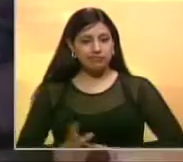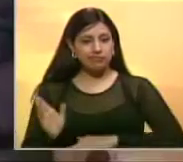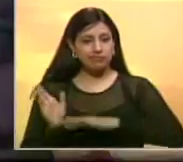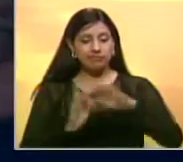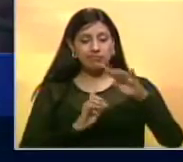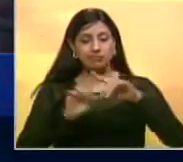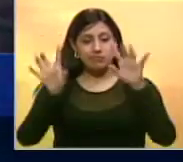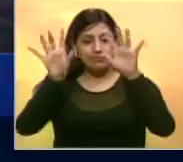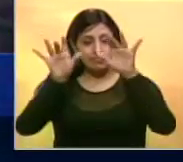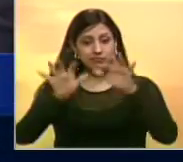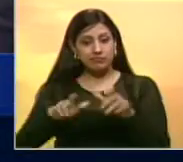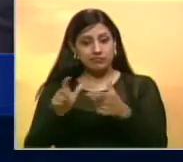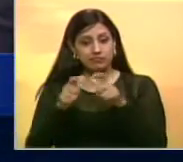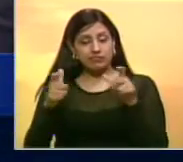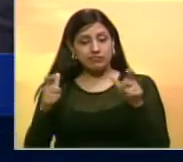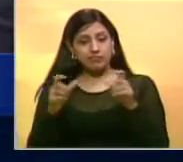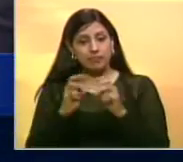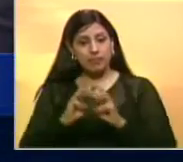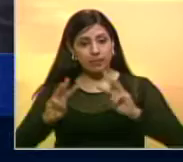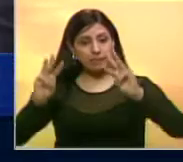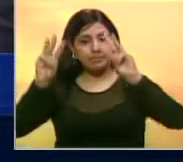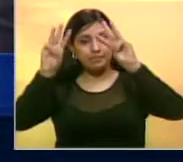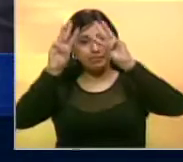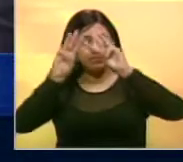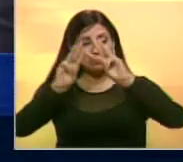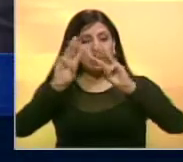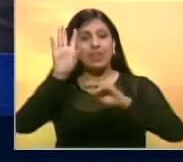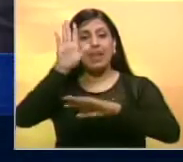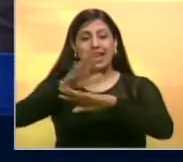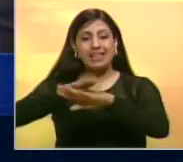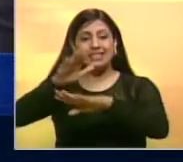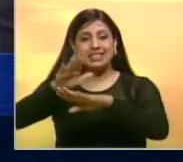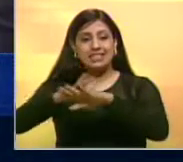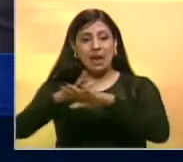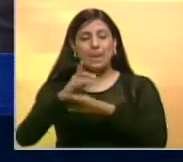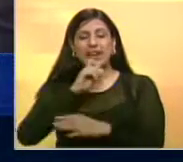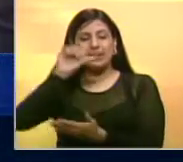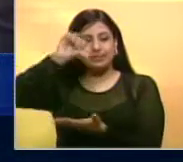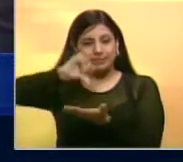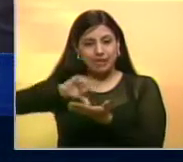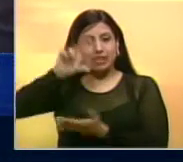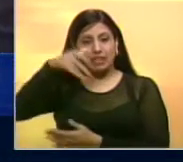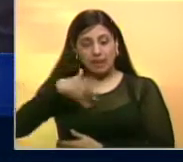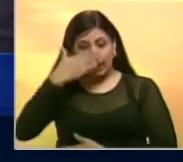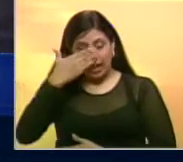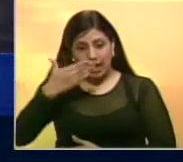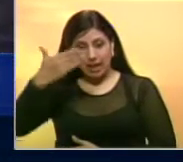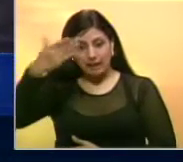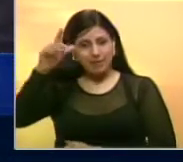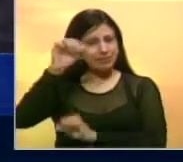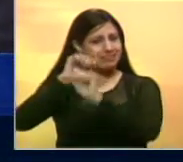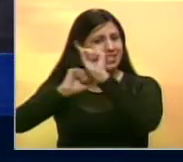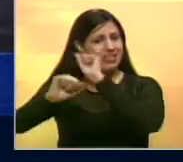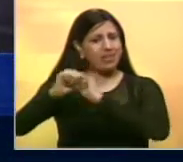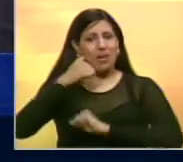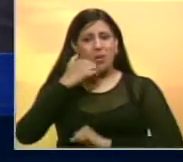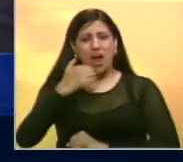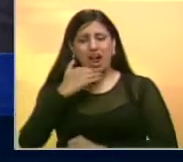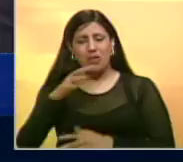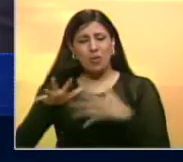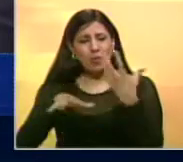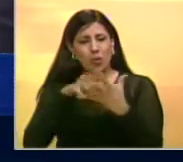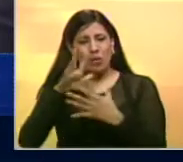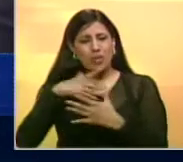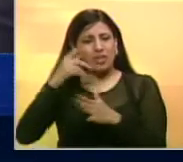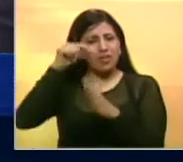El secretario general de la ONU Ban Ki-moon hizo un llamado a Irán y a Arabia Saudita para que eviten cualquier medida que